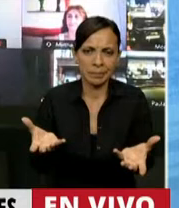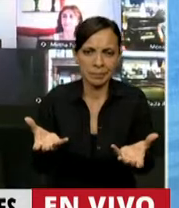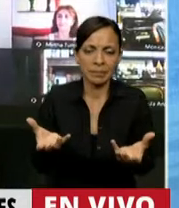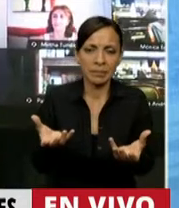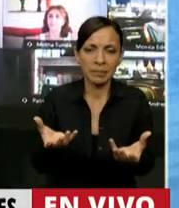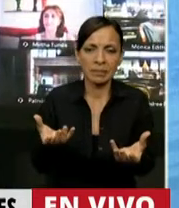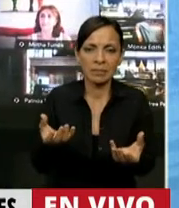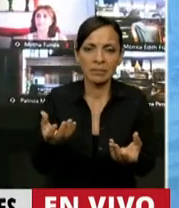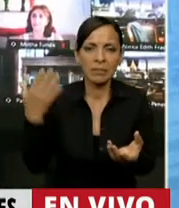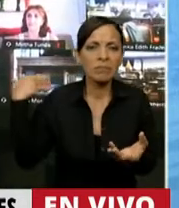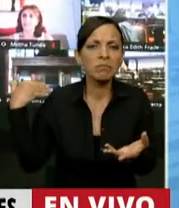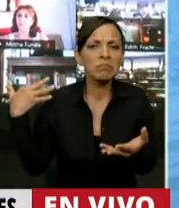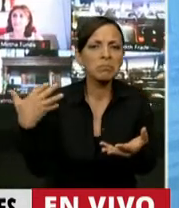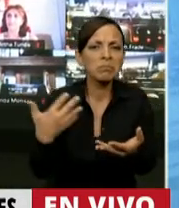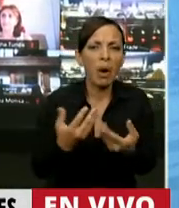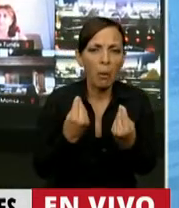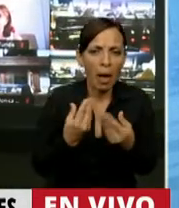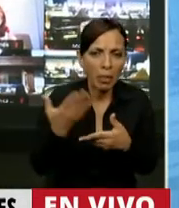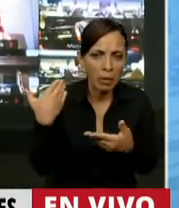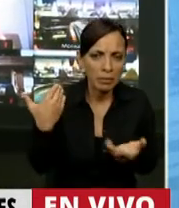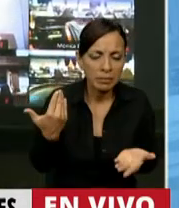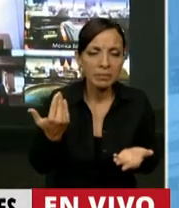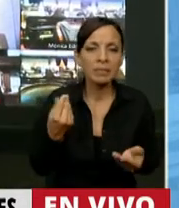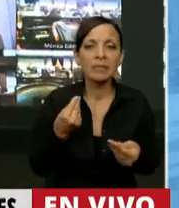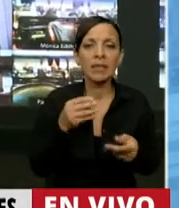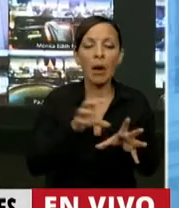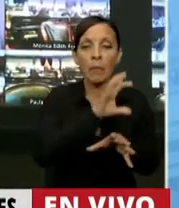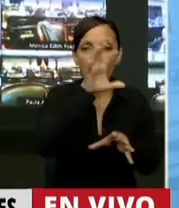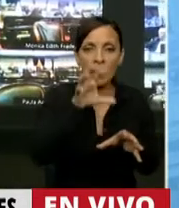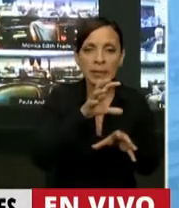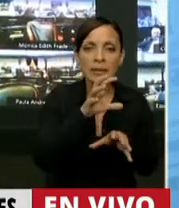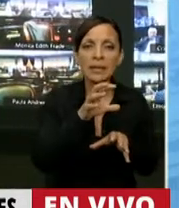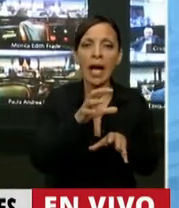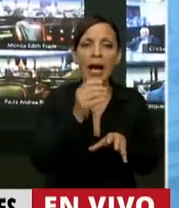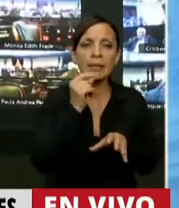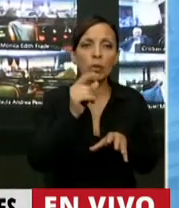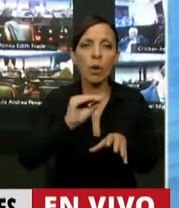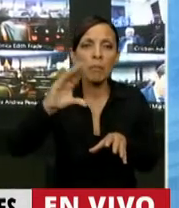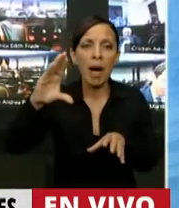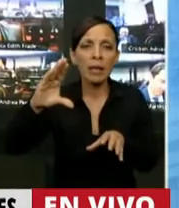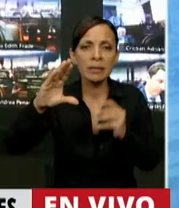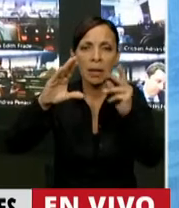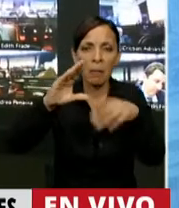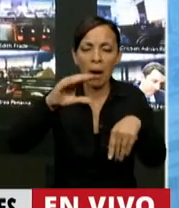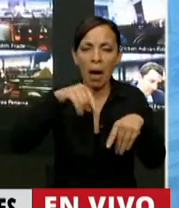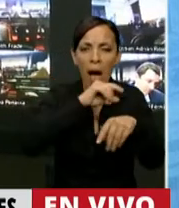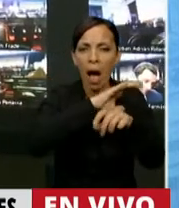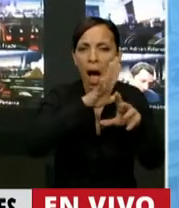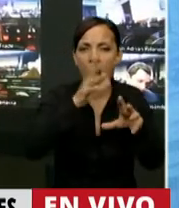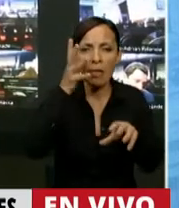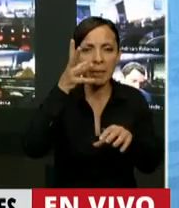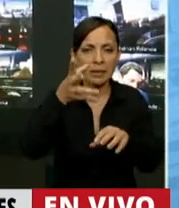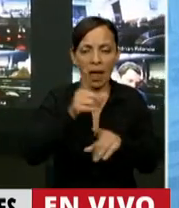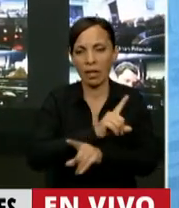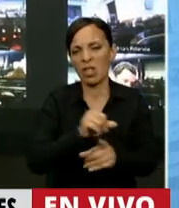¿Desde cuándo? Si cualquier provincia recibe un poco más, eso derrama. La teoría del derrame hace rato